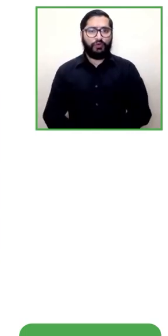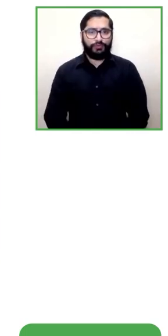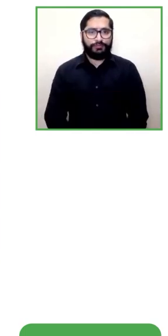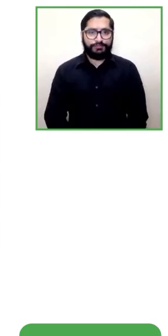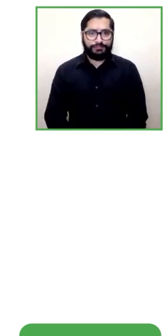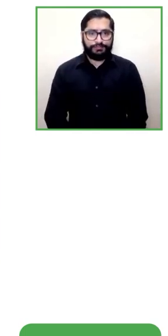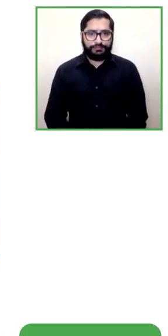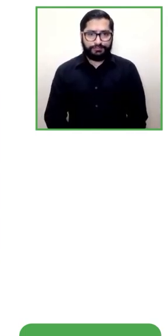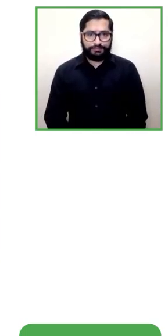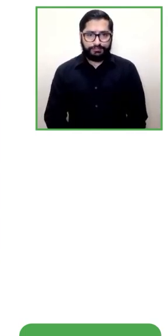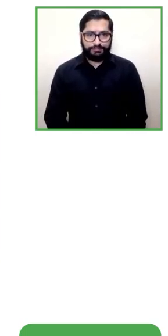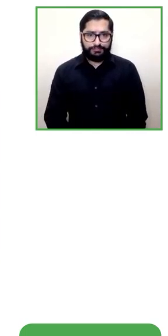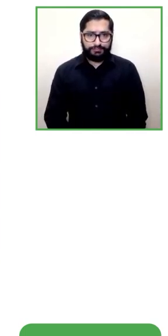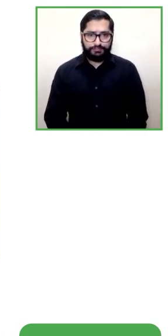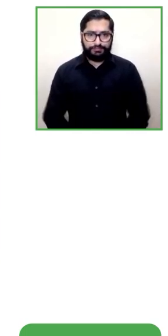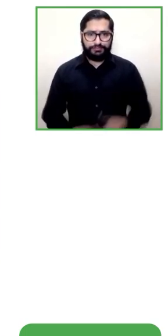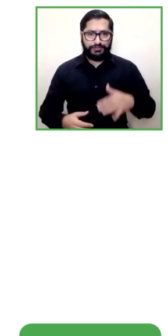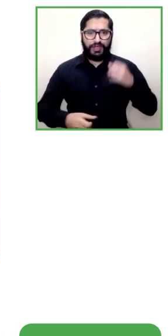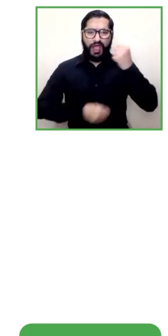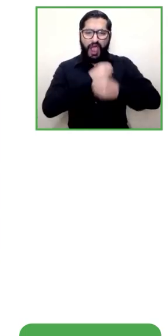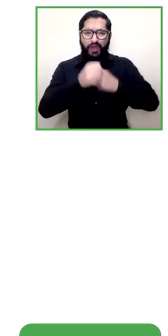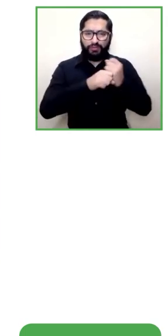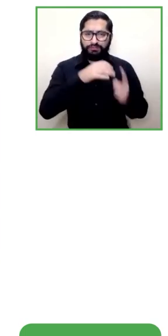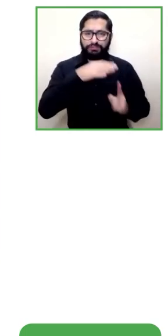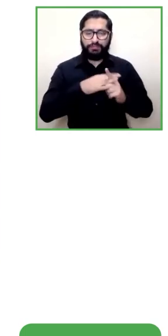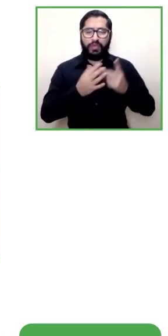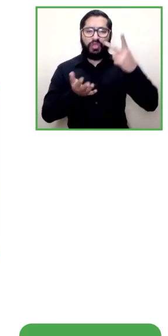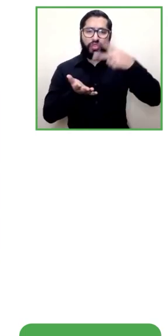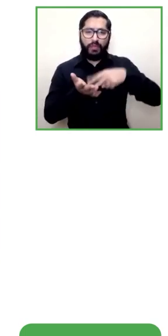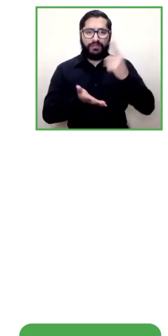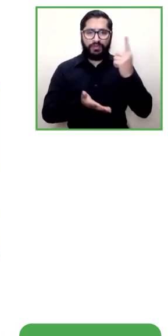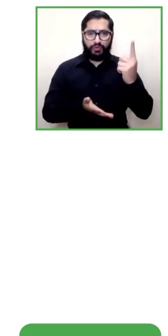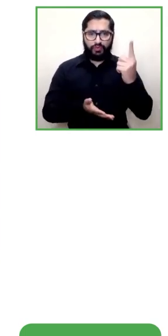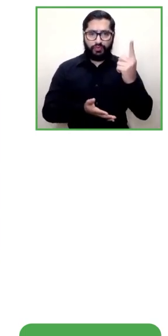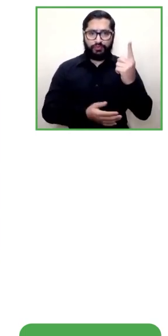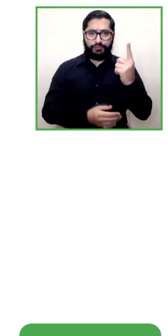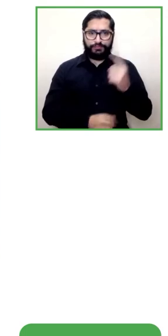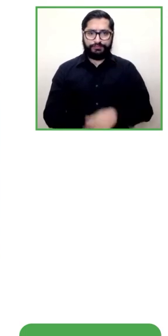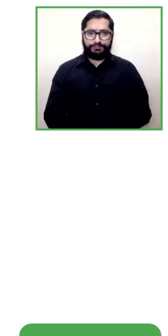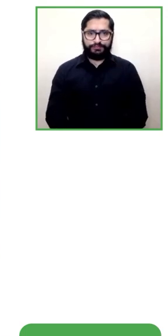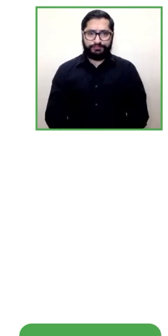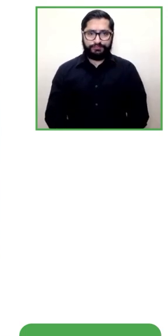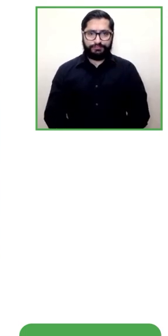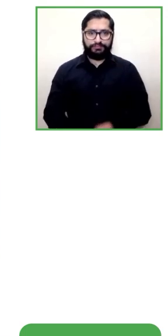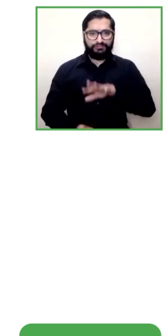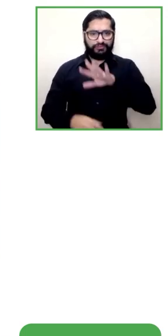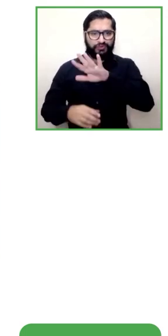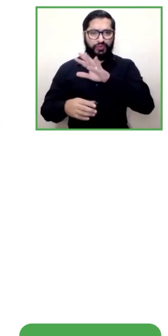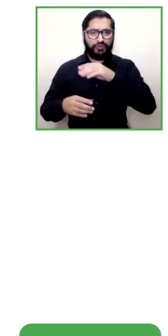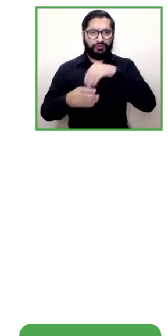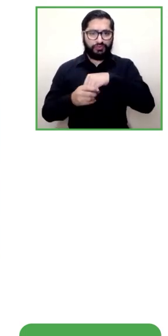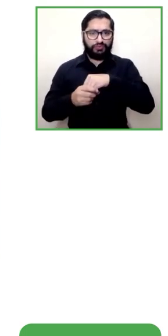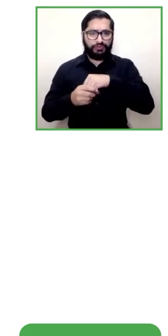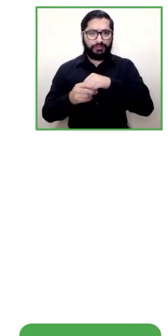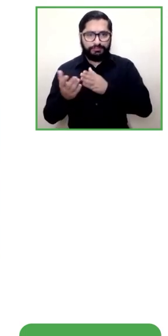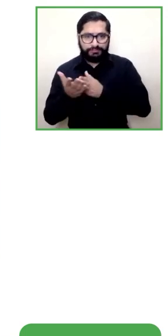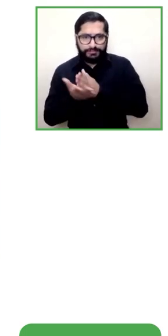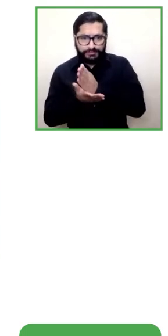FENASCOL les contaré un poco de sus inicios nosotros el centro de relevo lo iniciamos en el año 2001